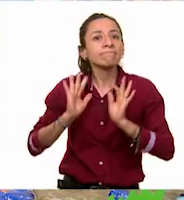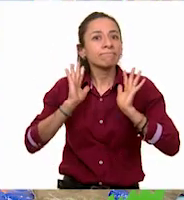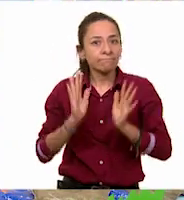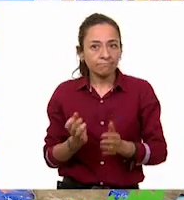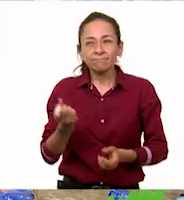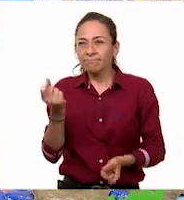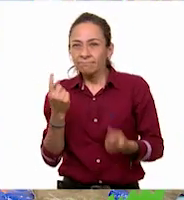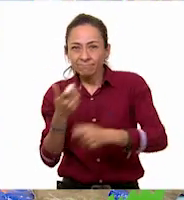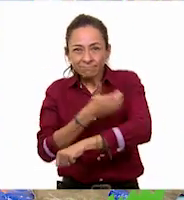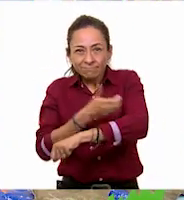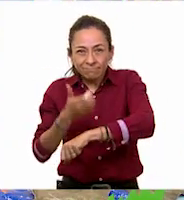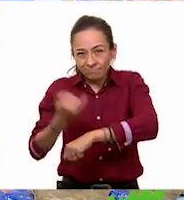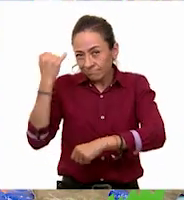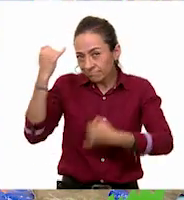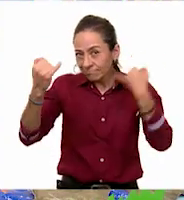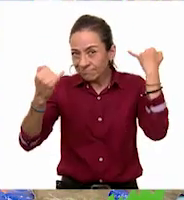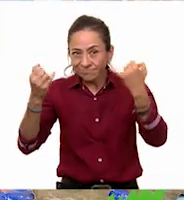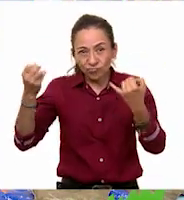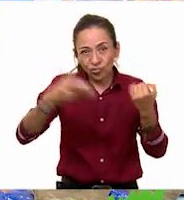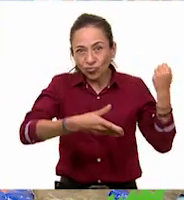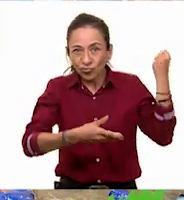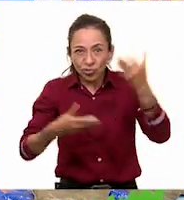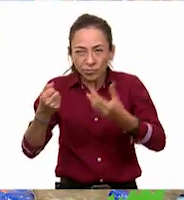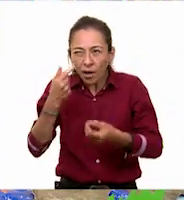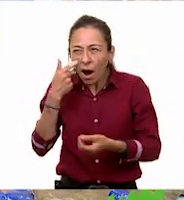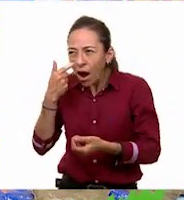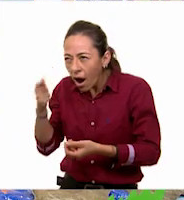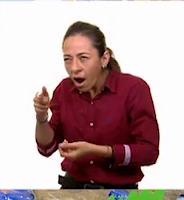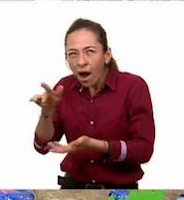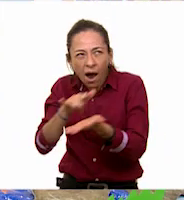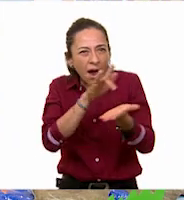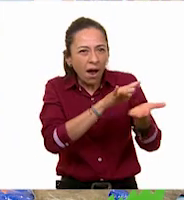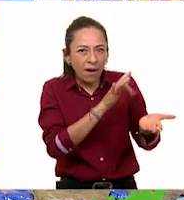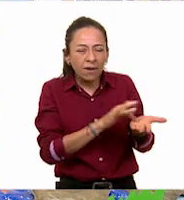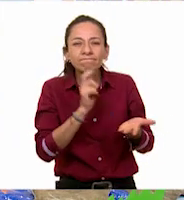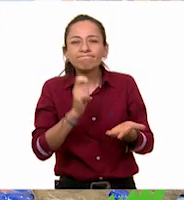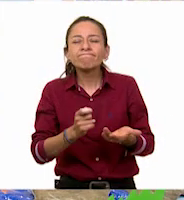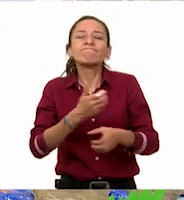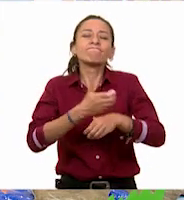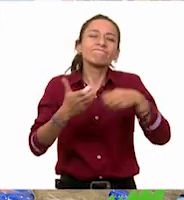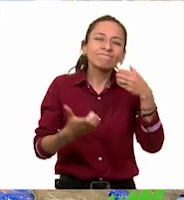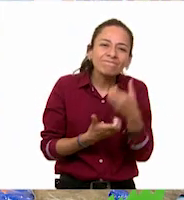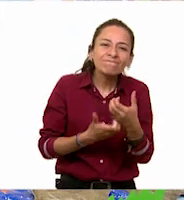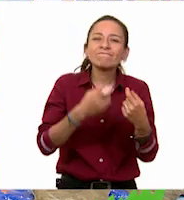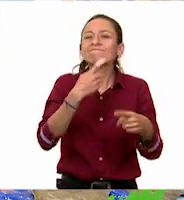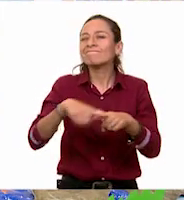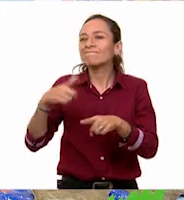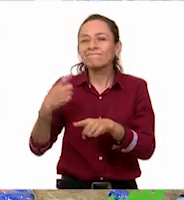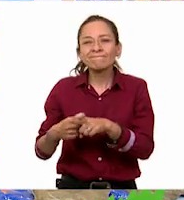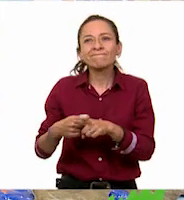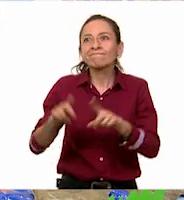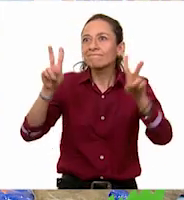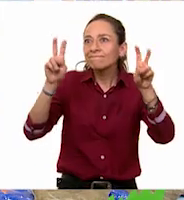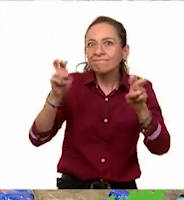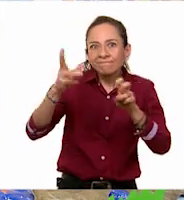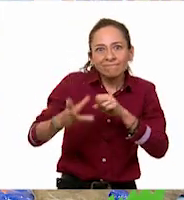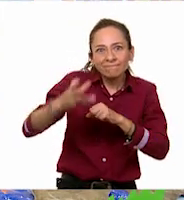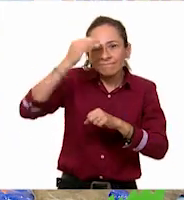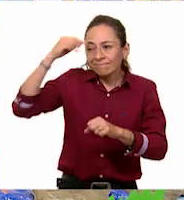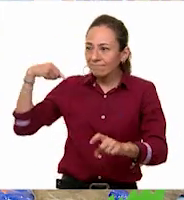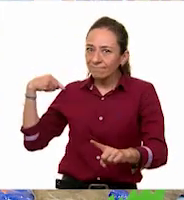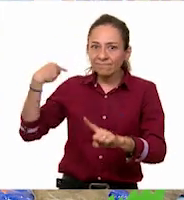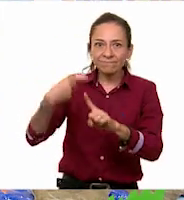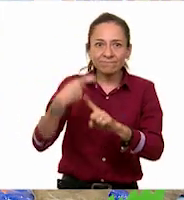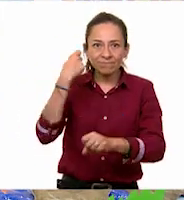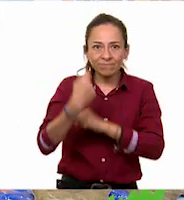dado algunos compañeros. Juntamos objetos y trabajos que hemos usado a lo largo del ciclo escolar. Ya